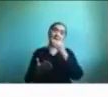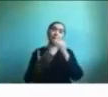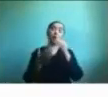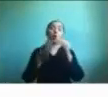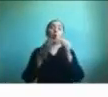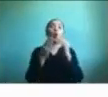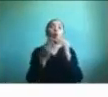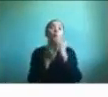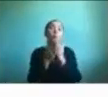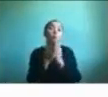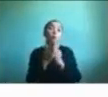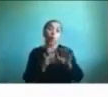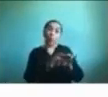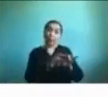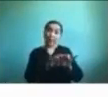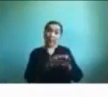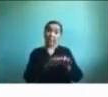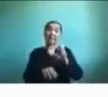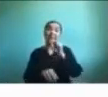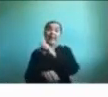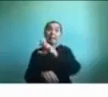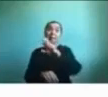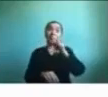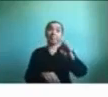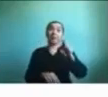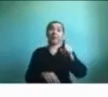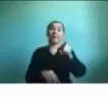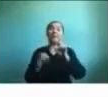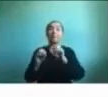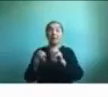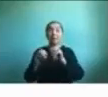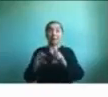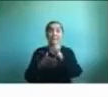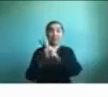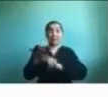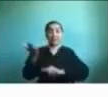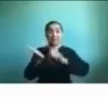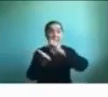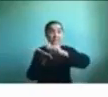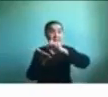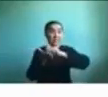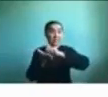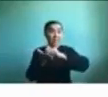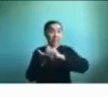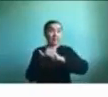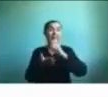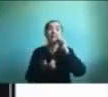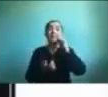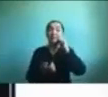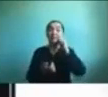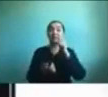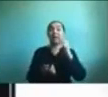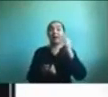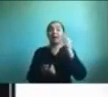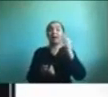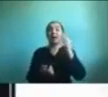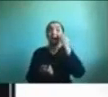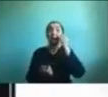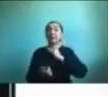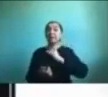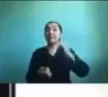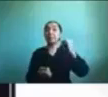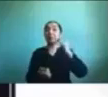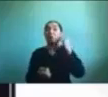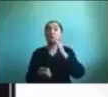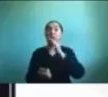y aplicaciones están destinados principalmente al aprendizaje de la lectoescritura lo que lleva a que en general sean enfocados más a niños